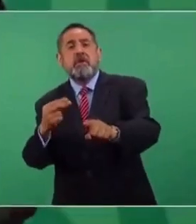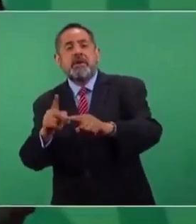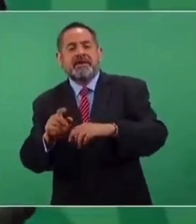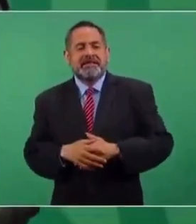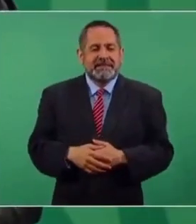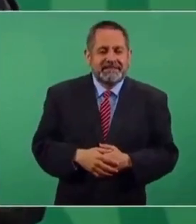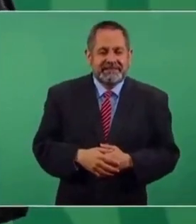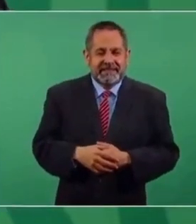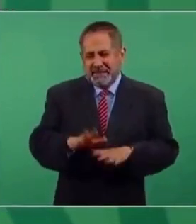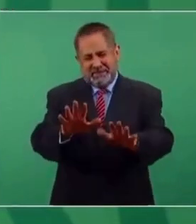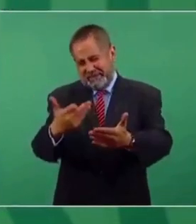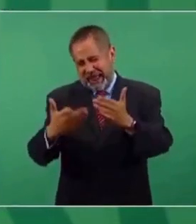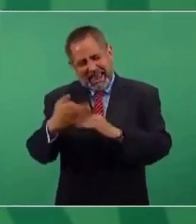Ya vamos a hablar, si todavía falta.